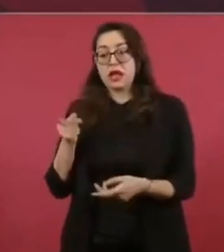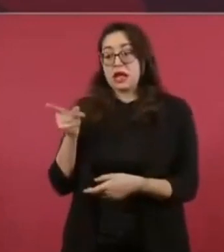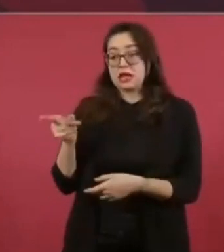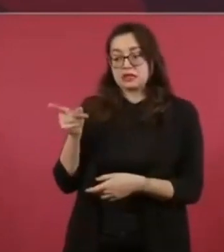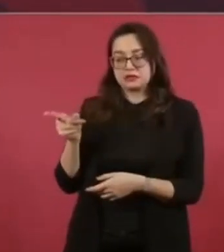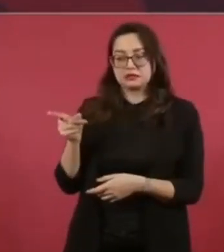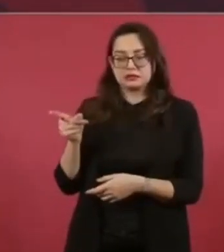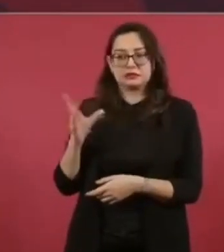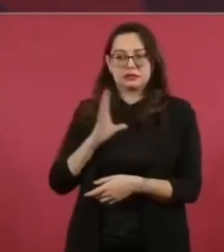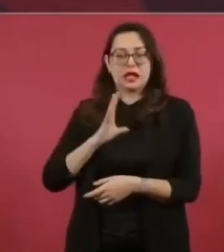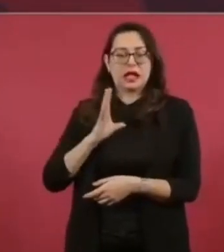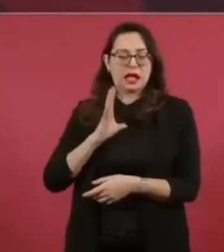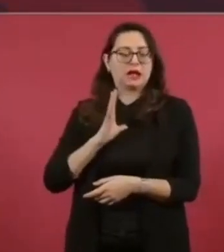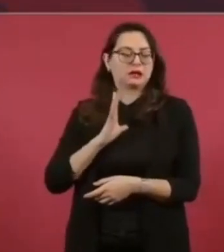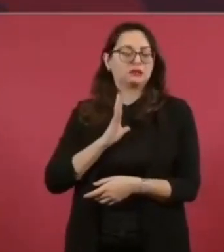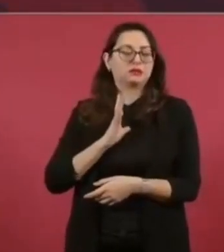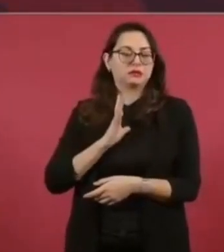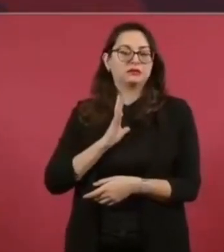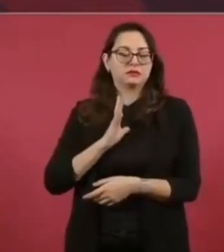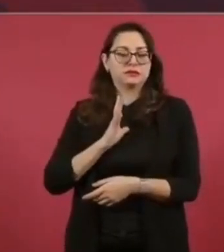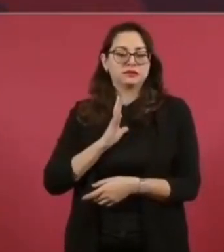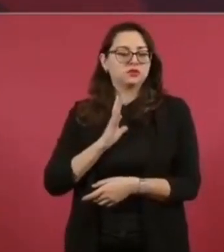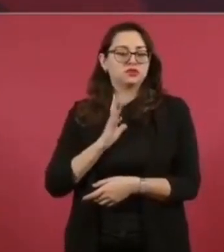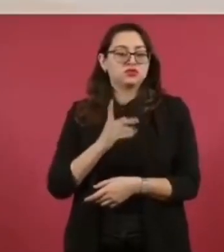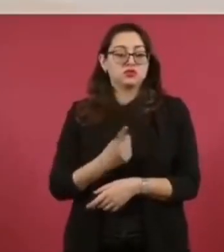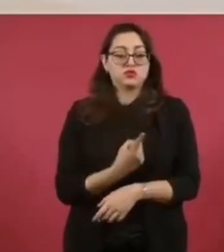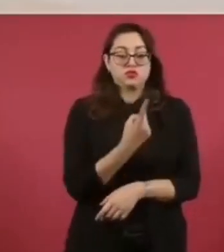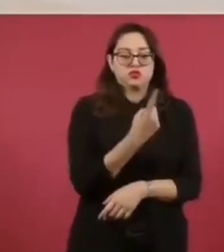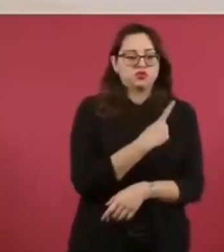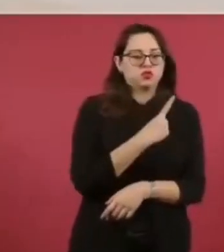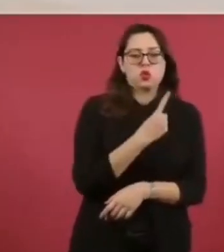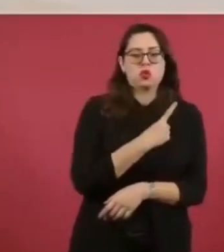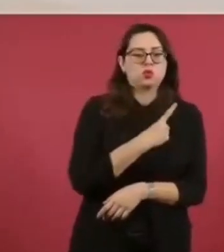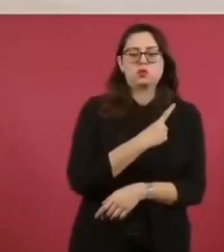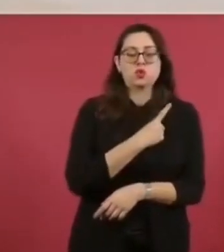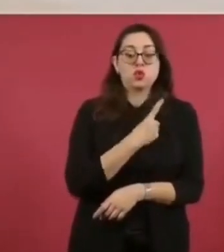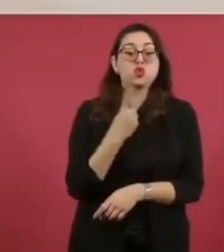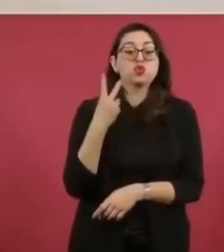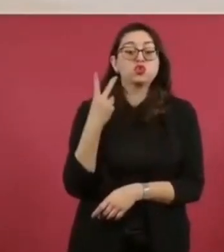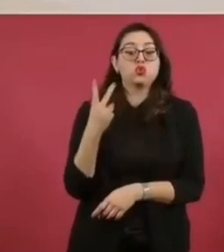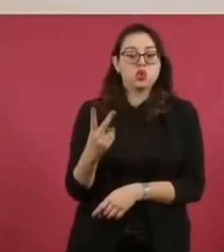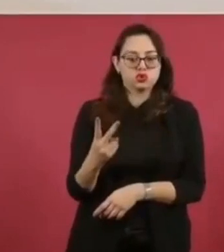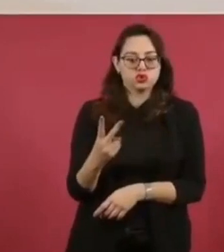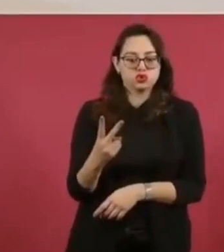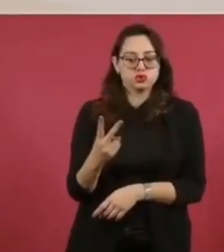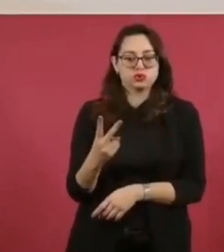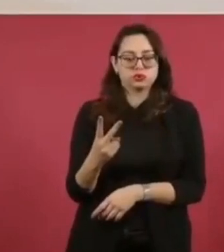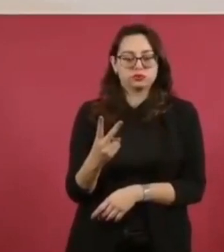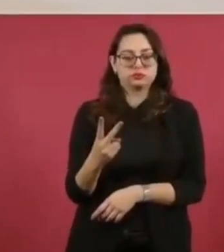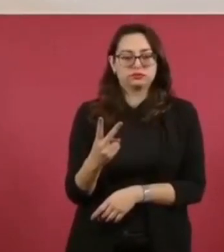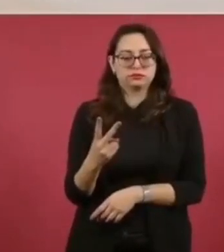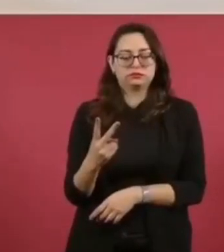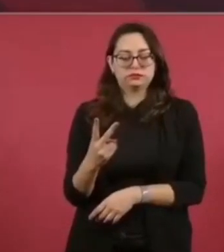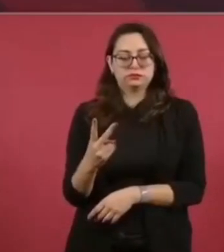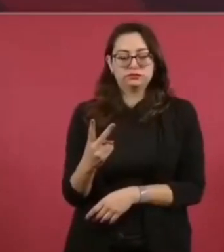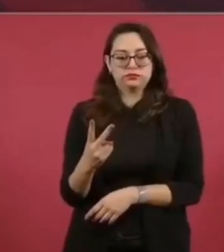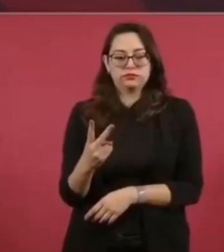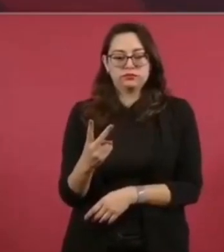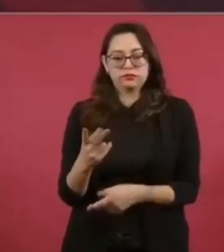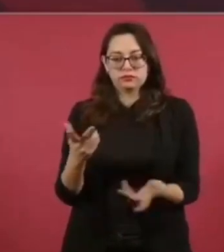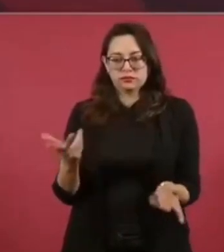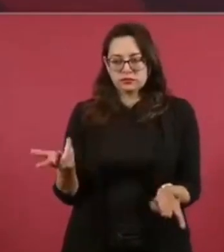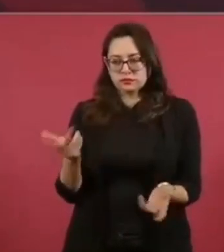vinculada y tenía sangre que